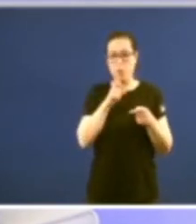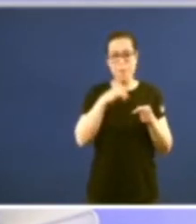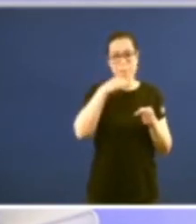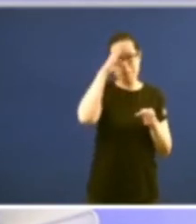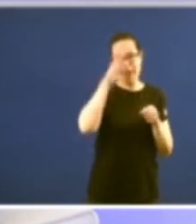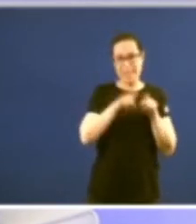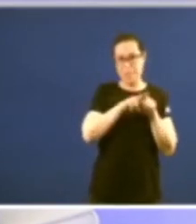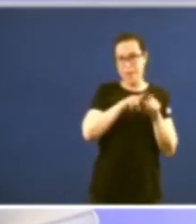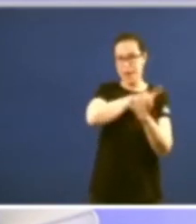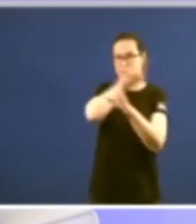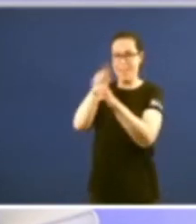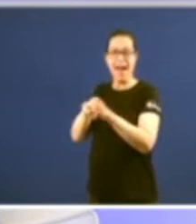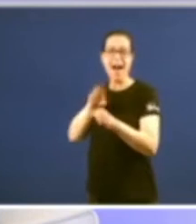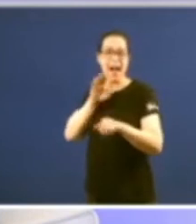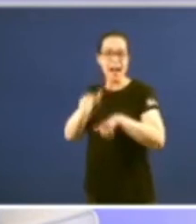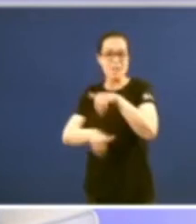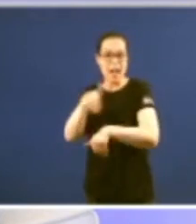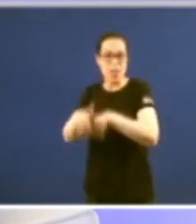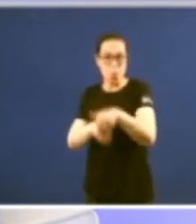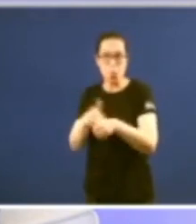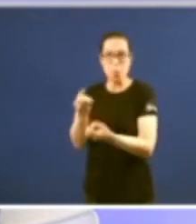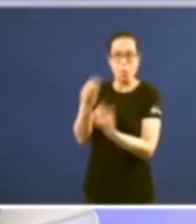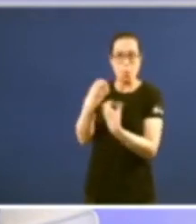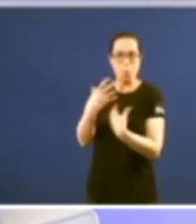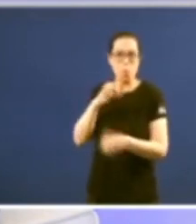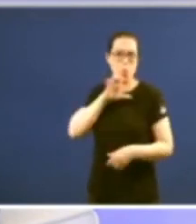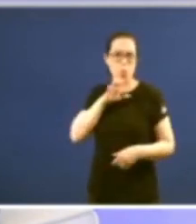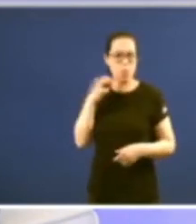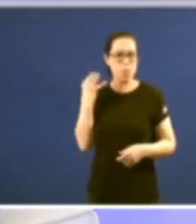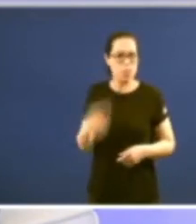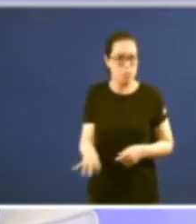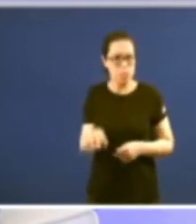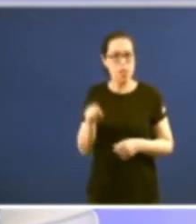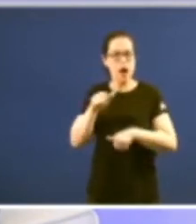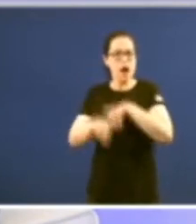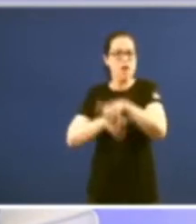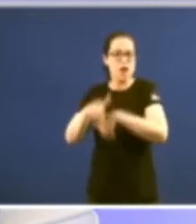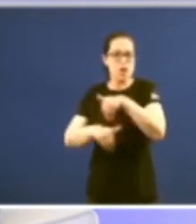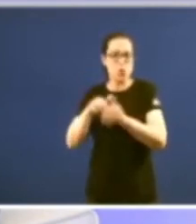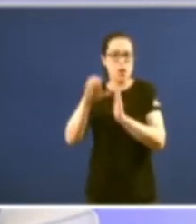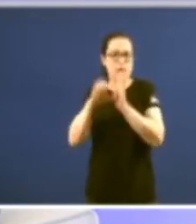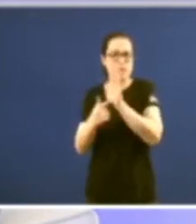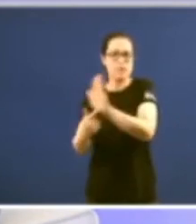naquel en referéndum que contaba cousas curiosas non todas boas de como se fixou o referéndum do Estatuto